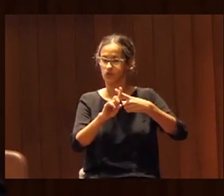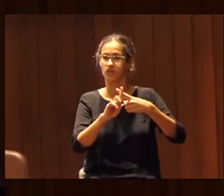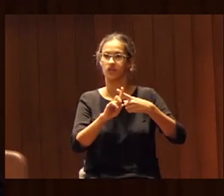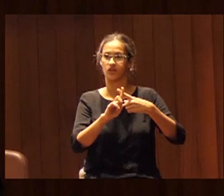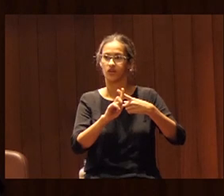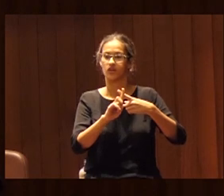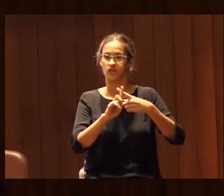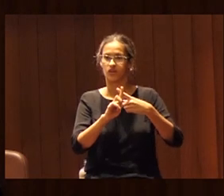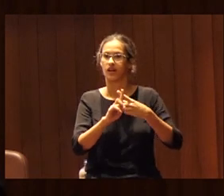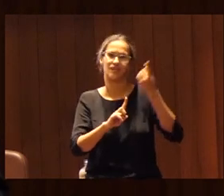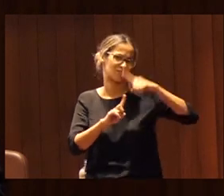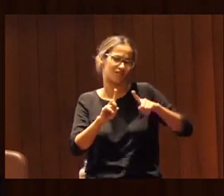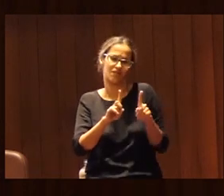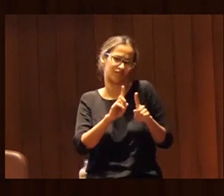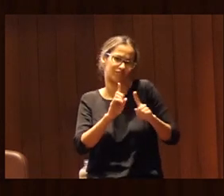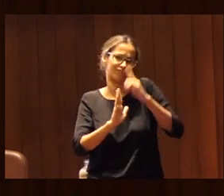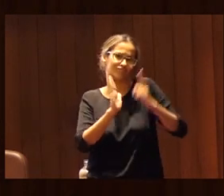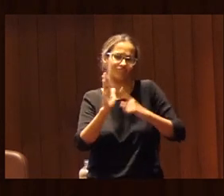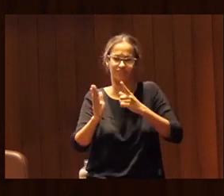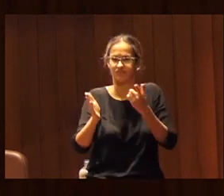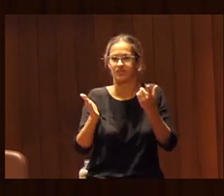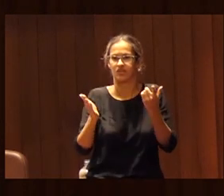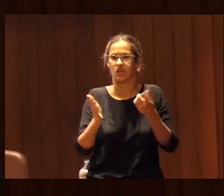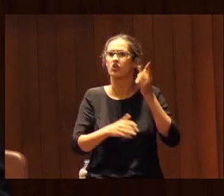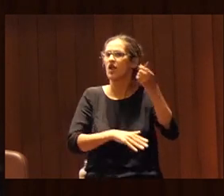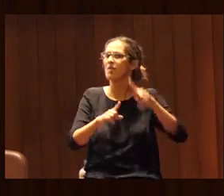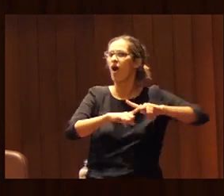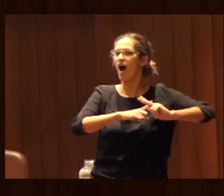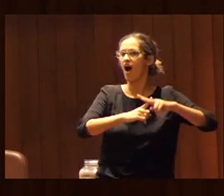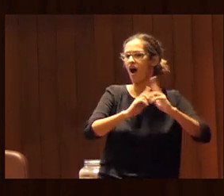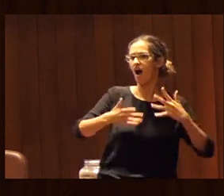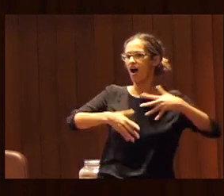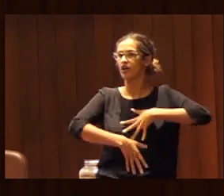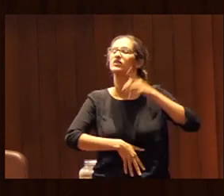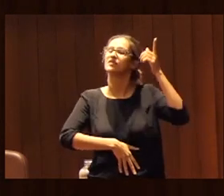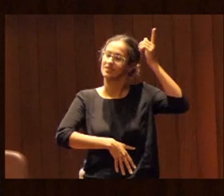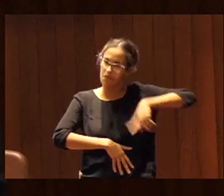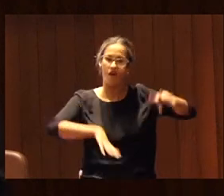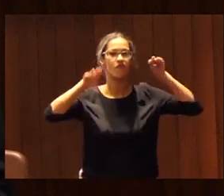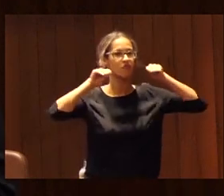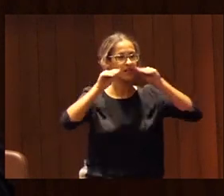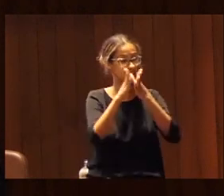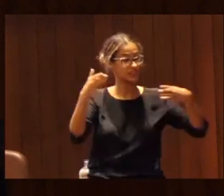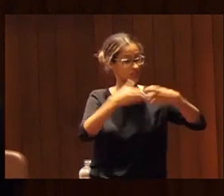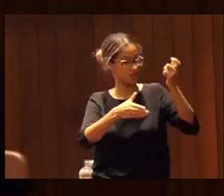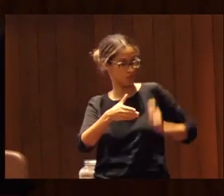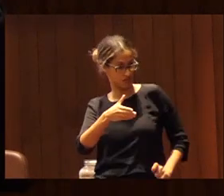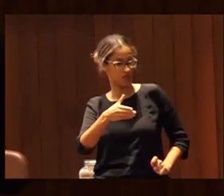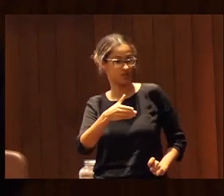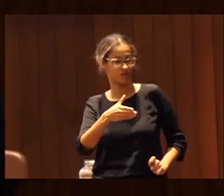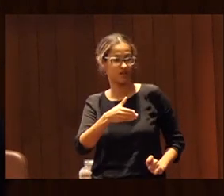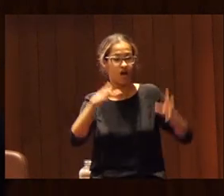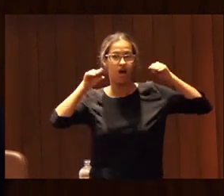haciendo en toda su estructura más allá no es solo tener una herramienta hemos hecho formaciones desde el equipo profesional hasta el personal